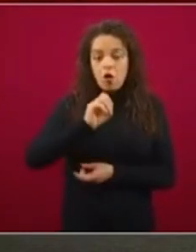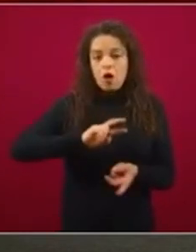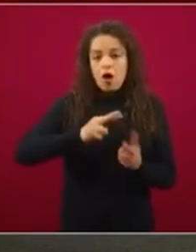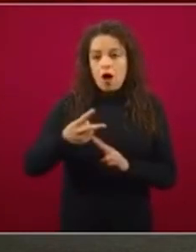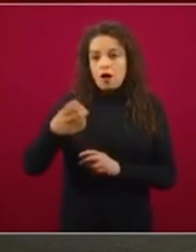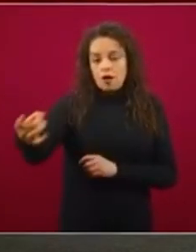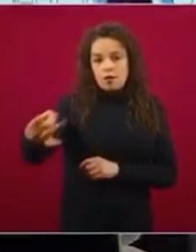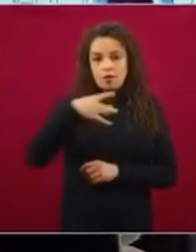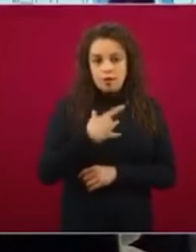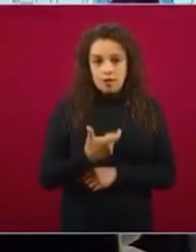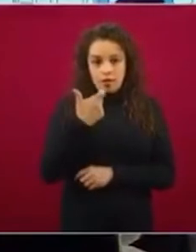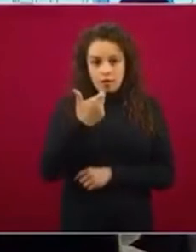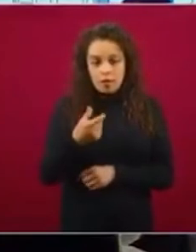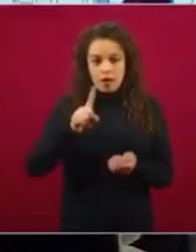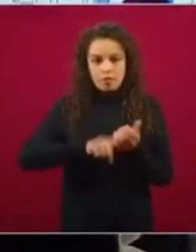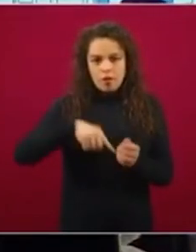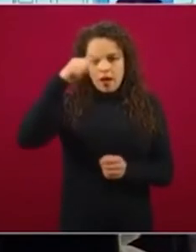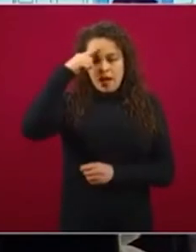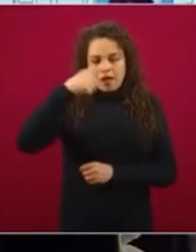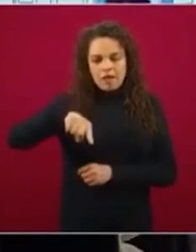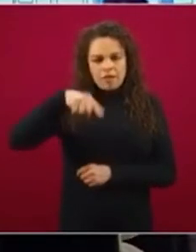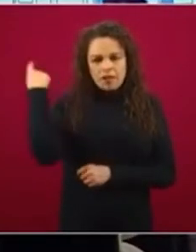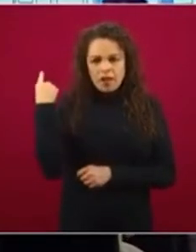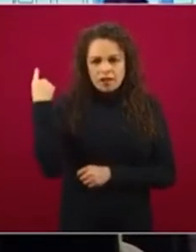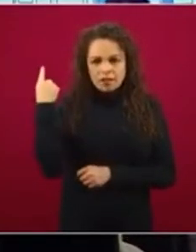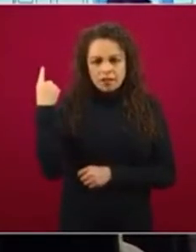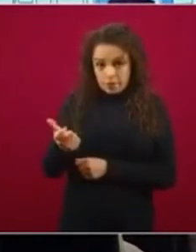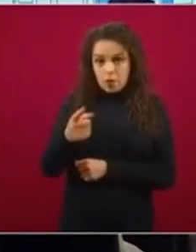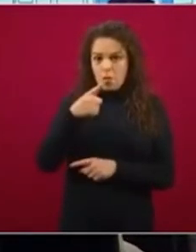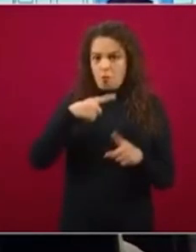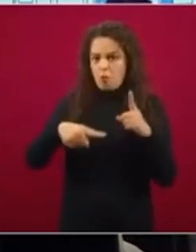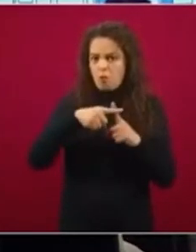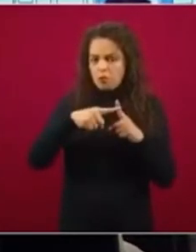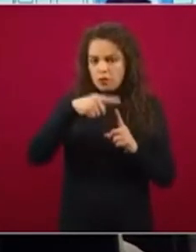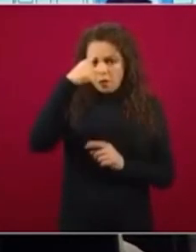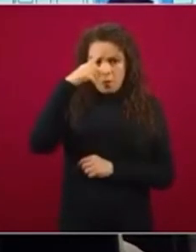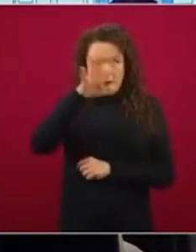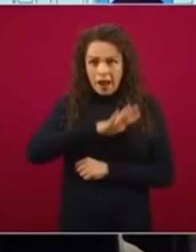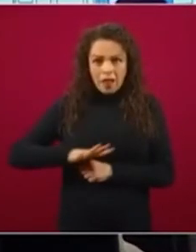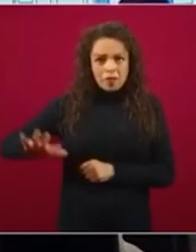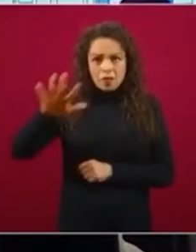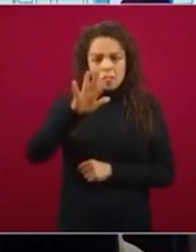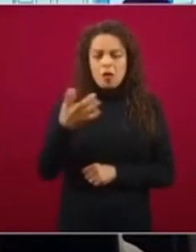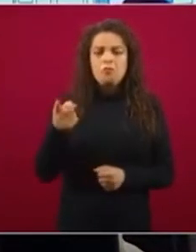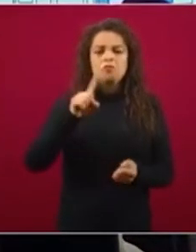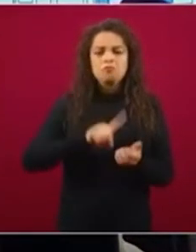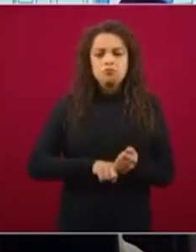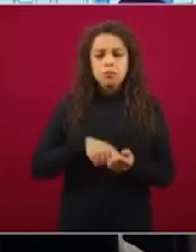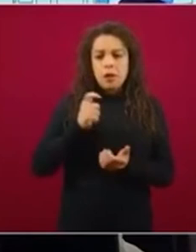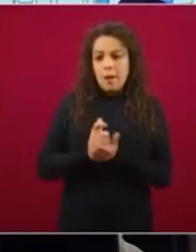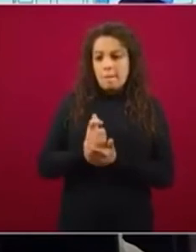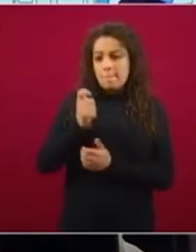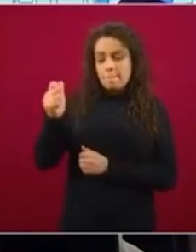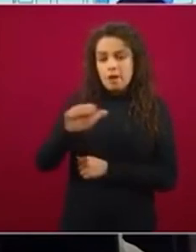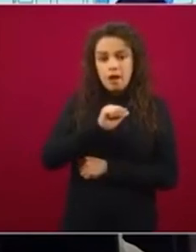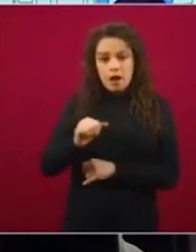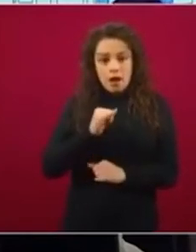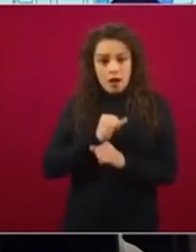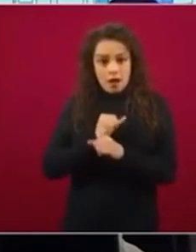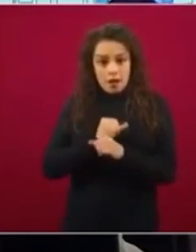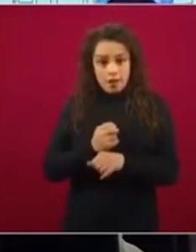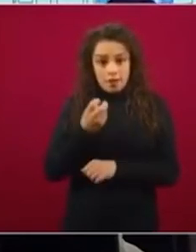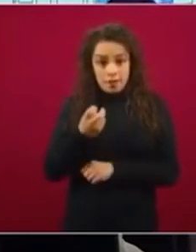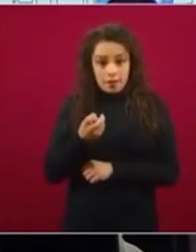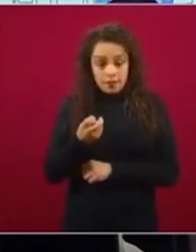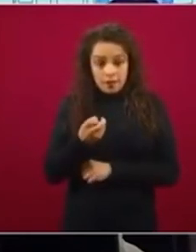sencilla y de una manera inmediata y de una manera gratuita. Los pagos electrónicos son el primer peldaño en